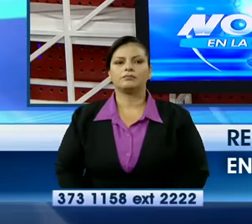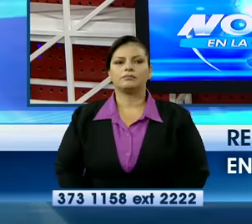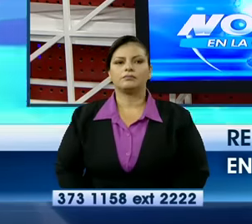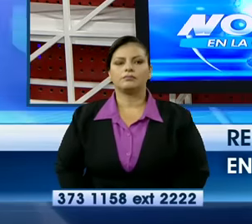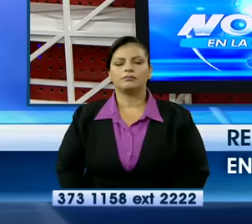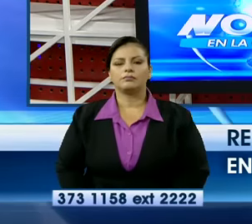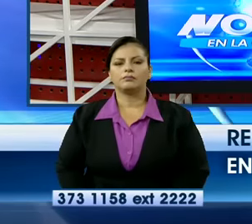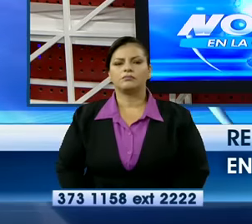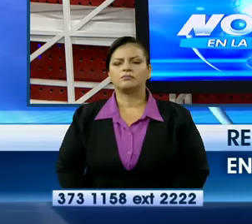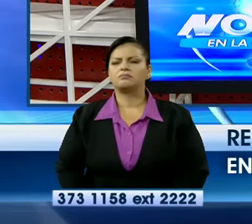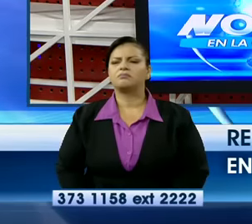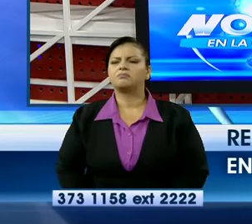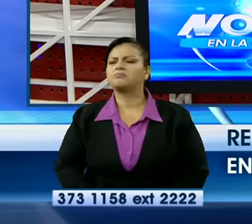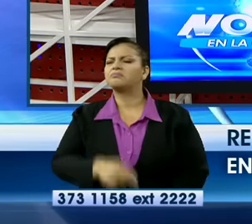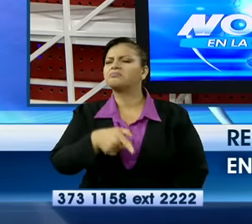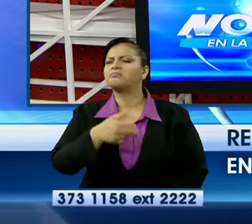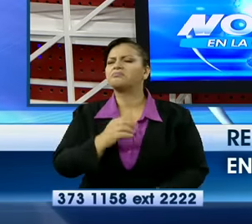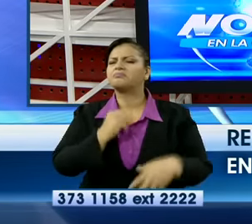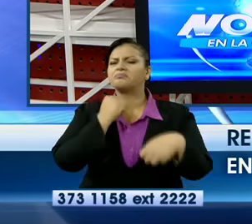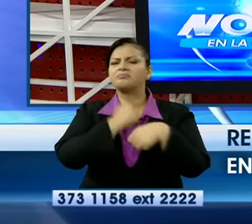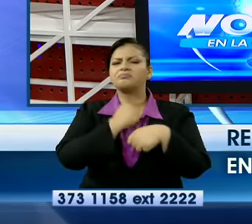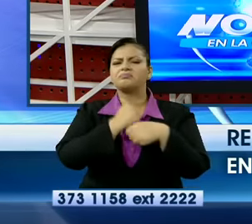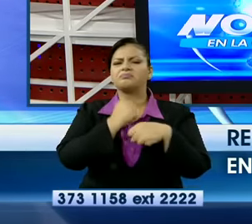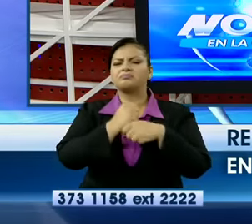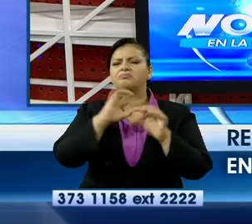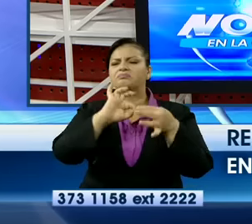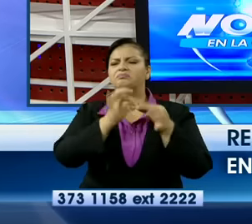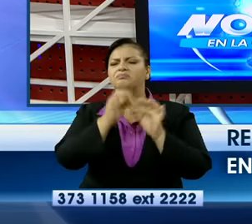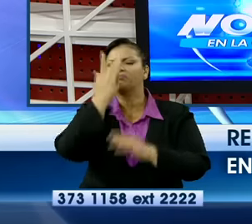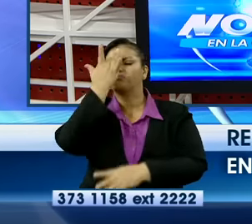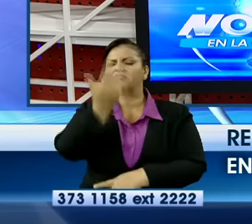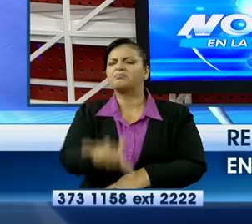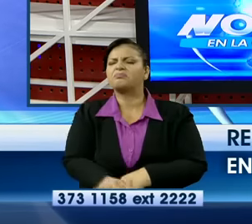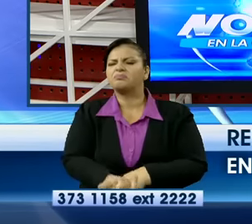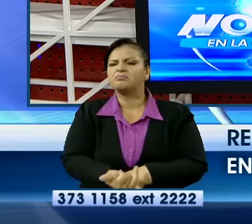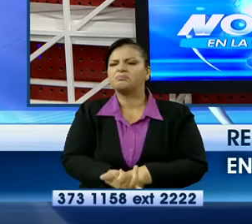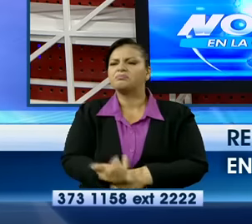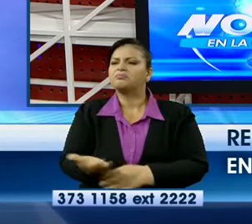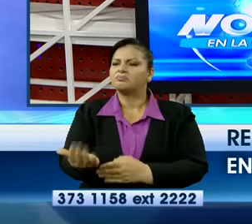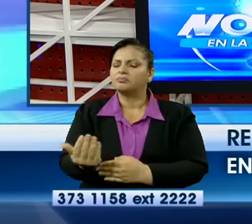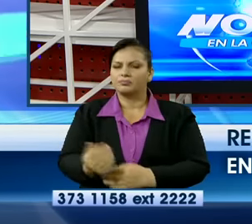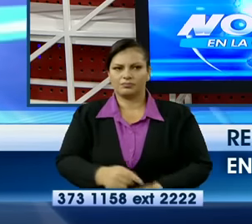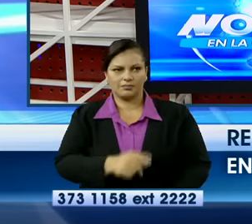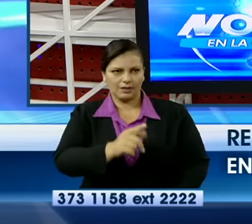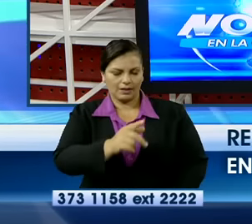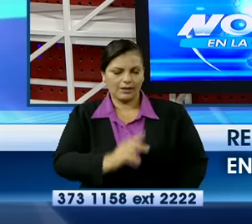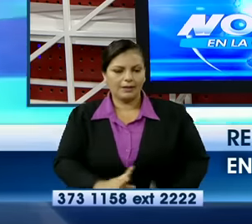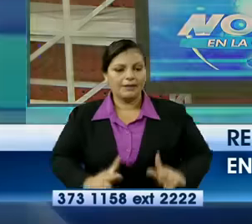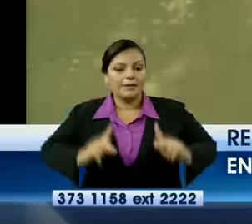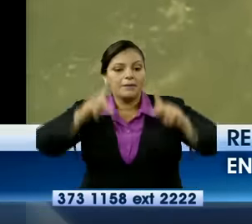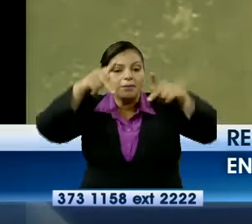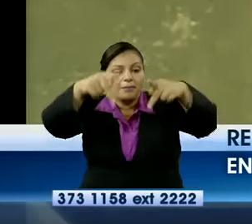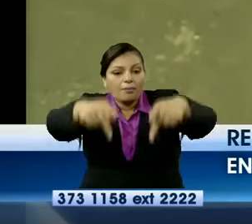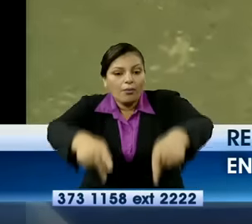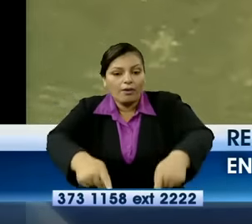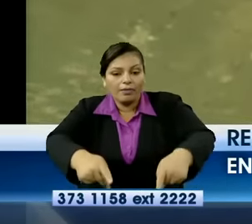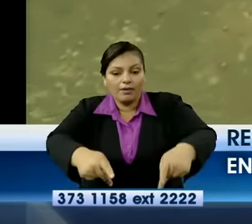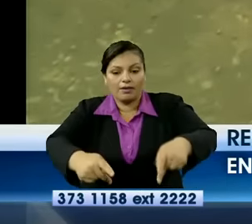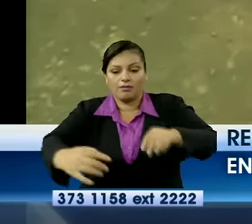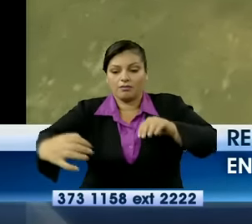¿A causa de qué se realiza este trabajo? No lo recuerdo. Esto es para la transición del puente, para la unión de las losas